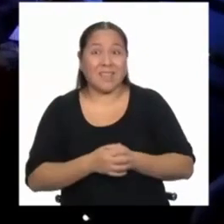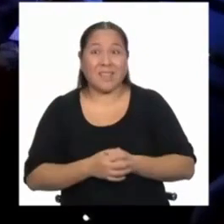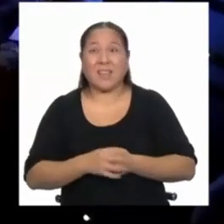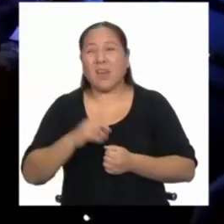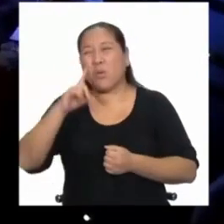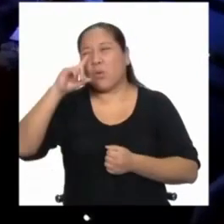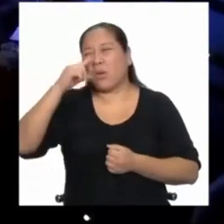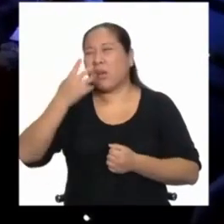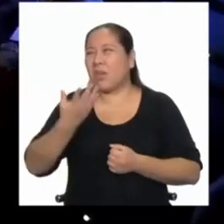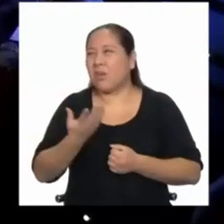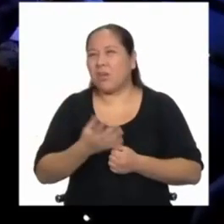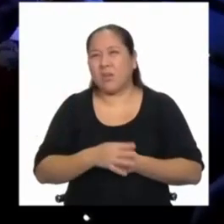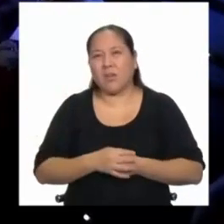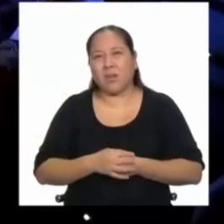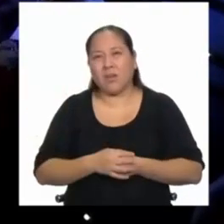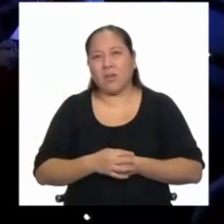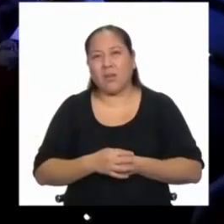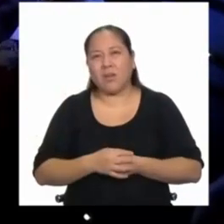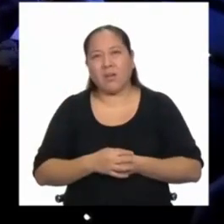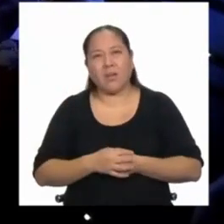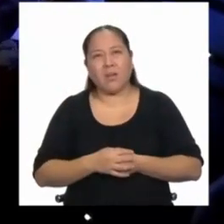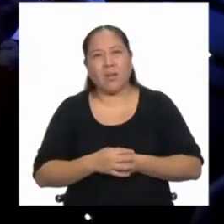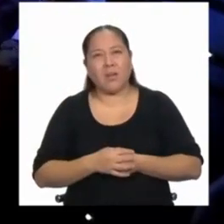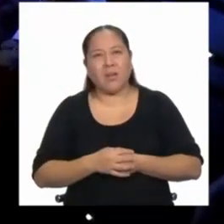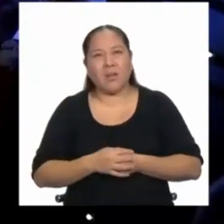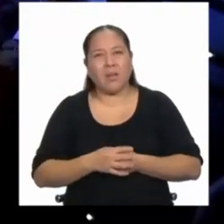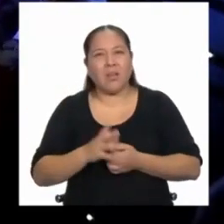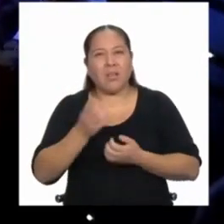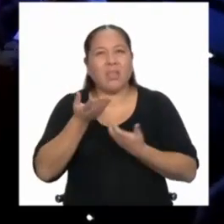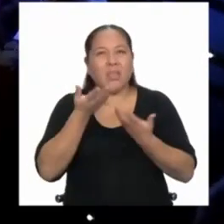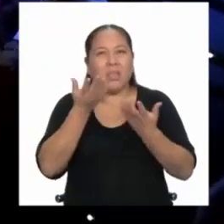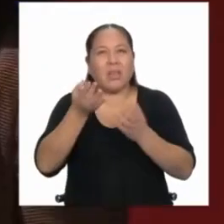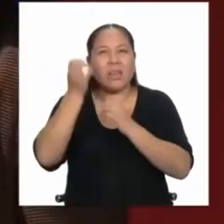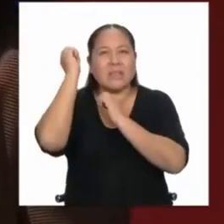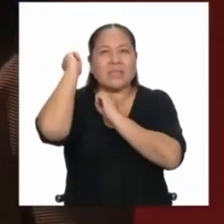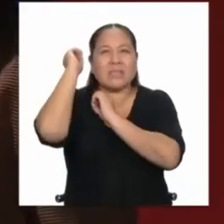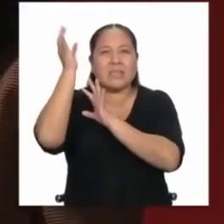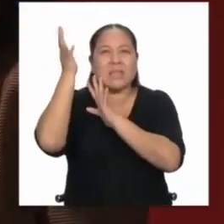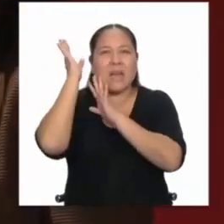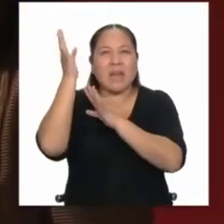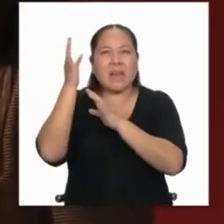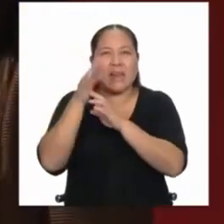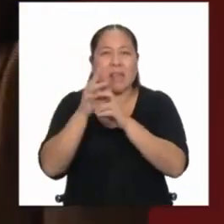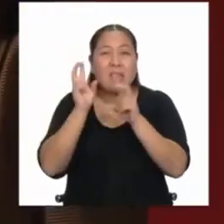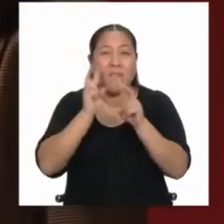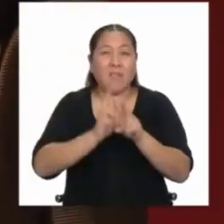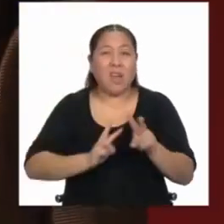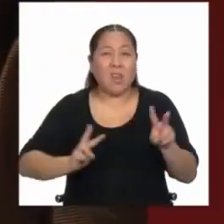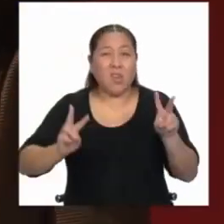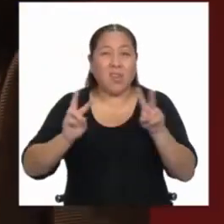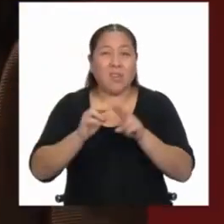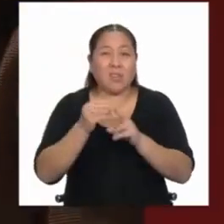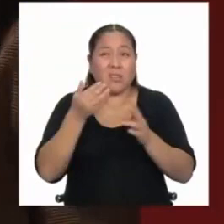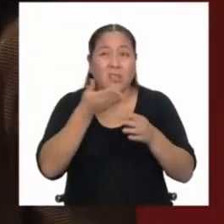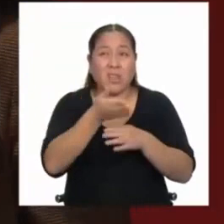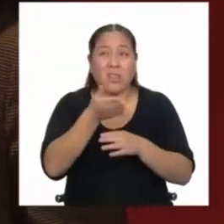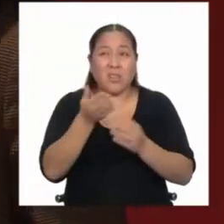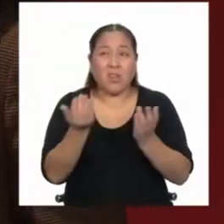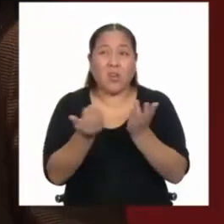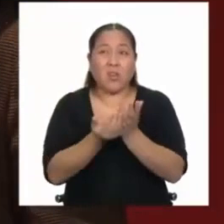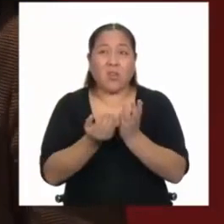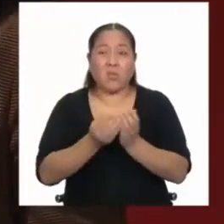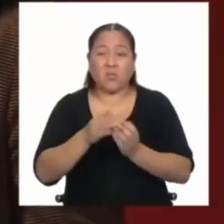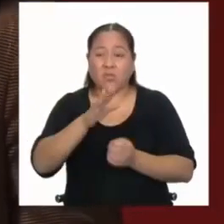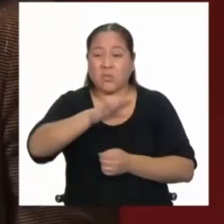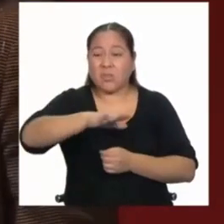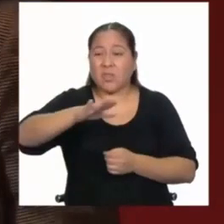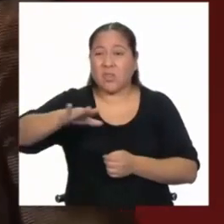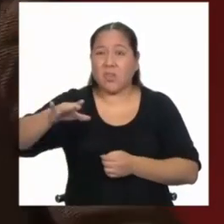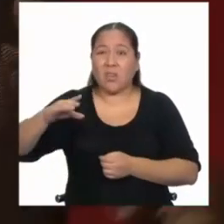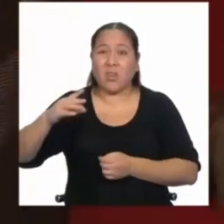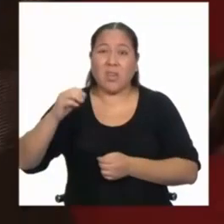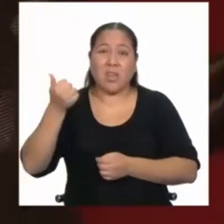aburrido. O sea, imagínense dar charlas de valores en un colegio. Realmente es aburrísimo un niño de 10 años. Decirle